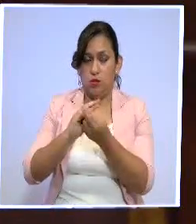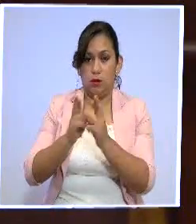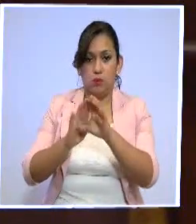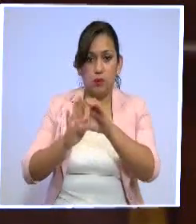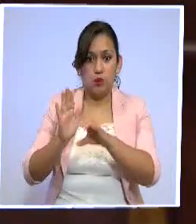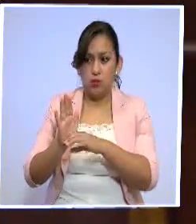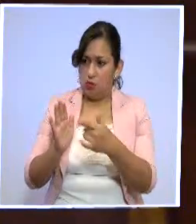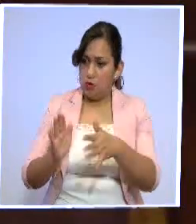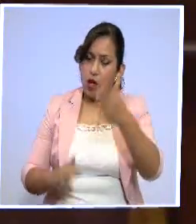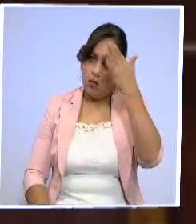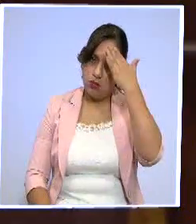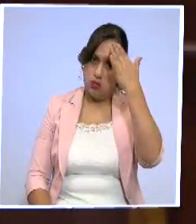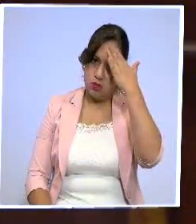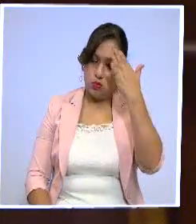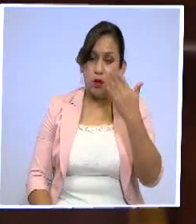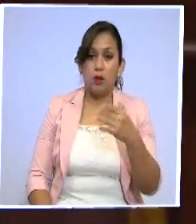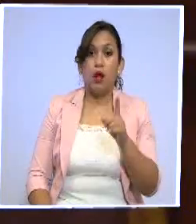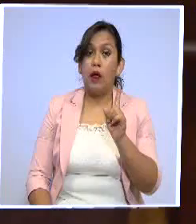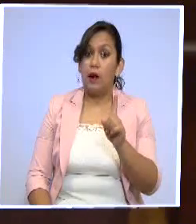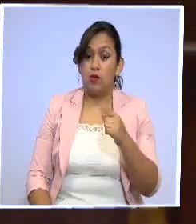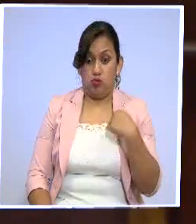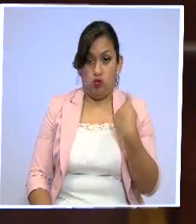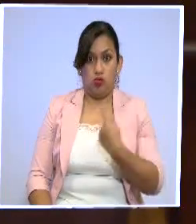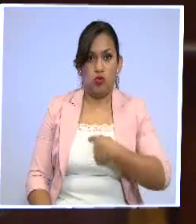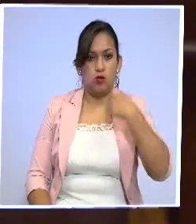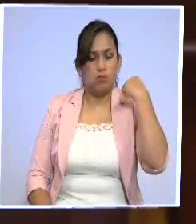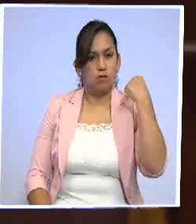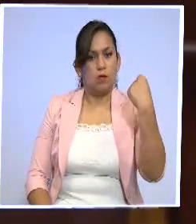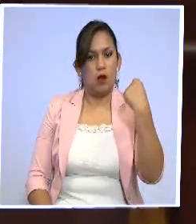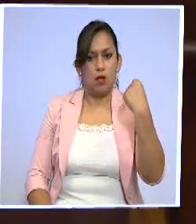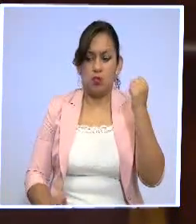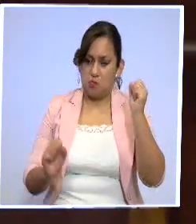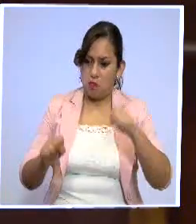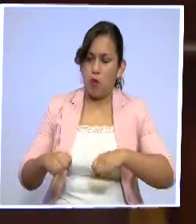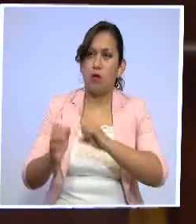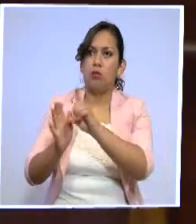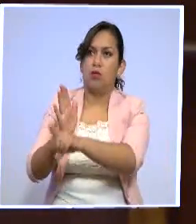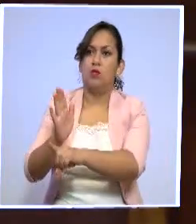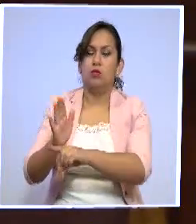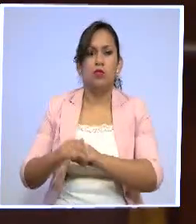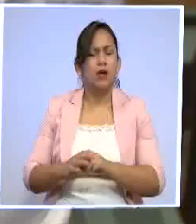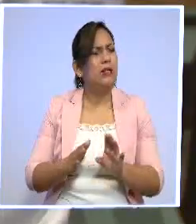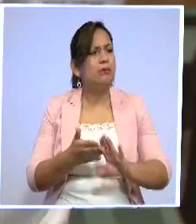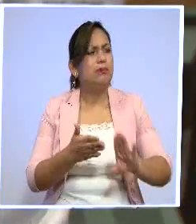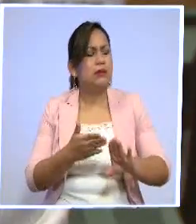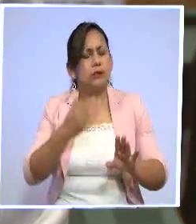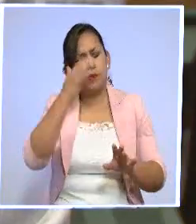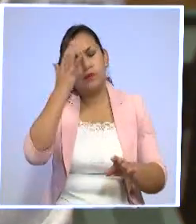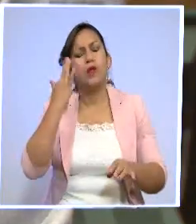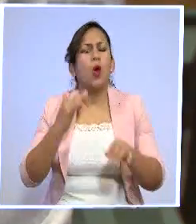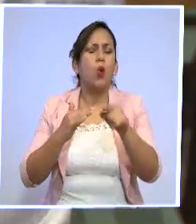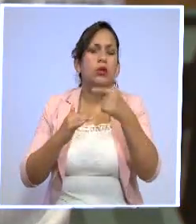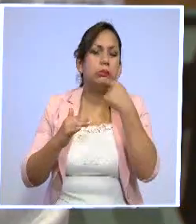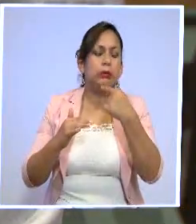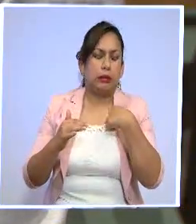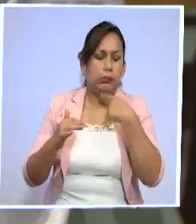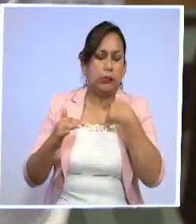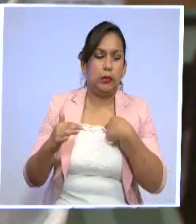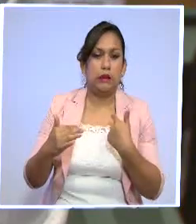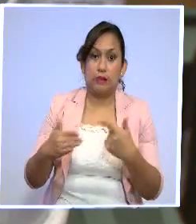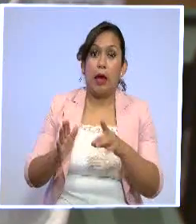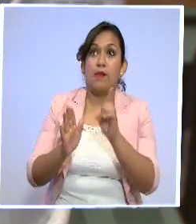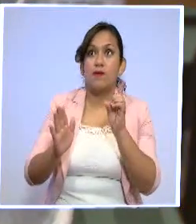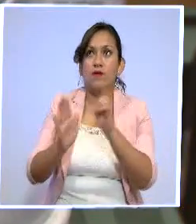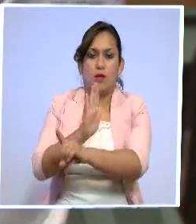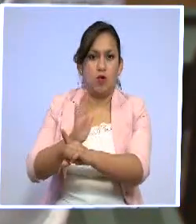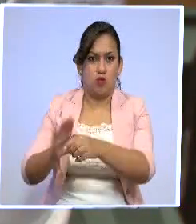y por lo tanto en el marco del derecho que tenemos hemos presentado esta demanda. ¿Cómo es que ustedes presentan esa demanda en ese cápita específico